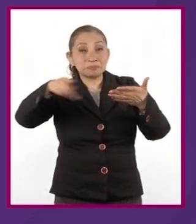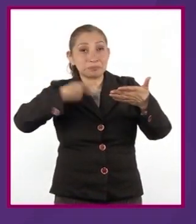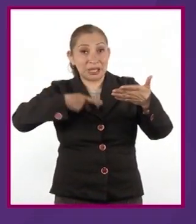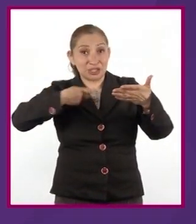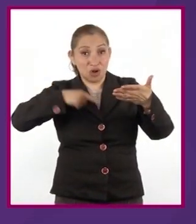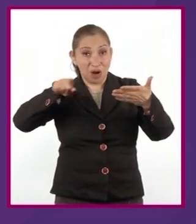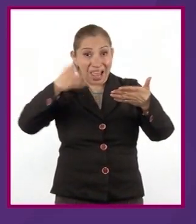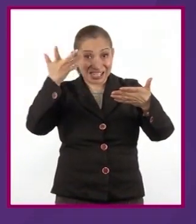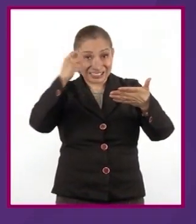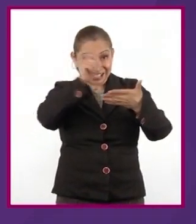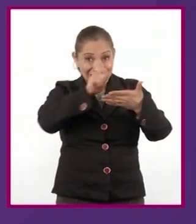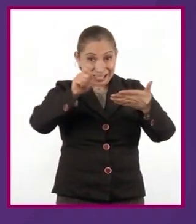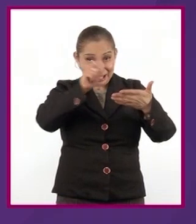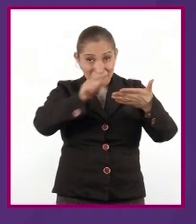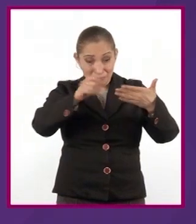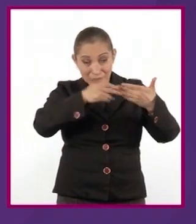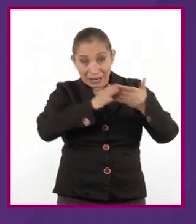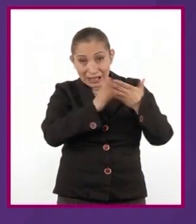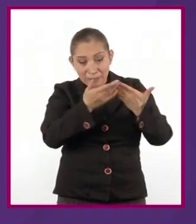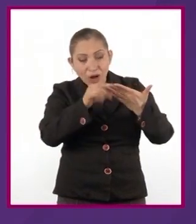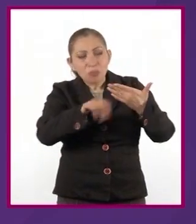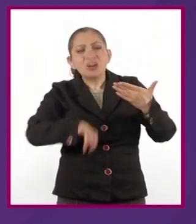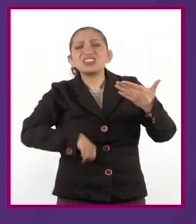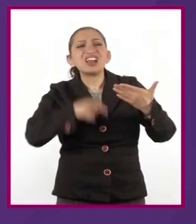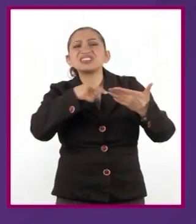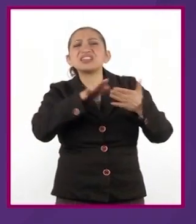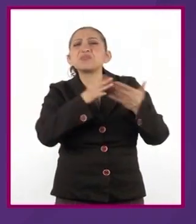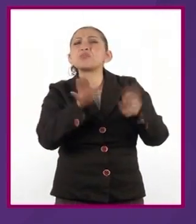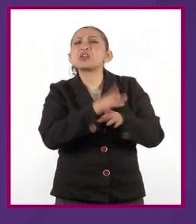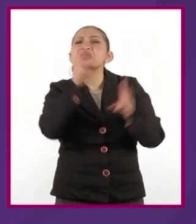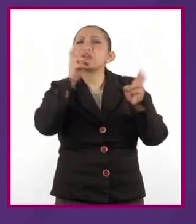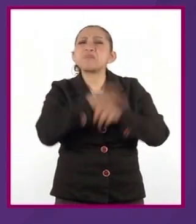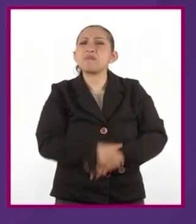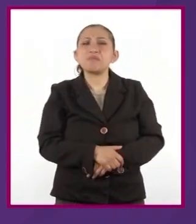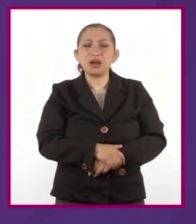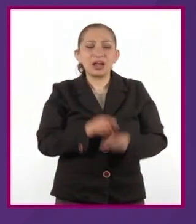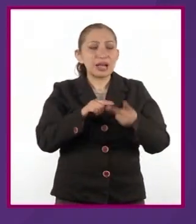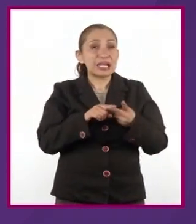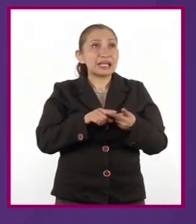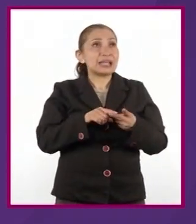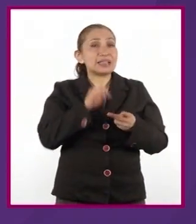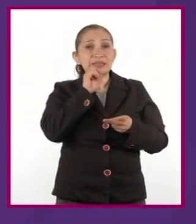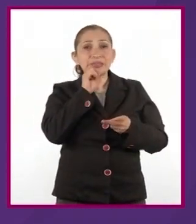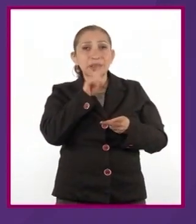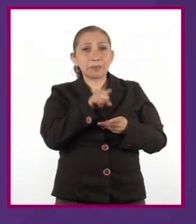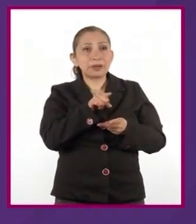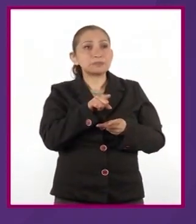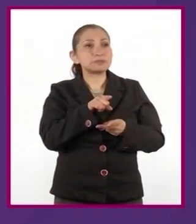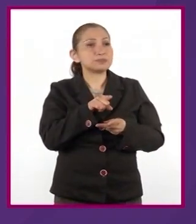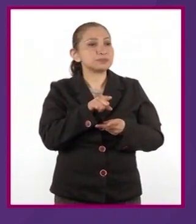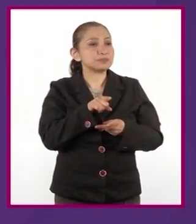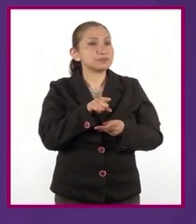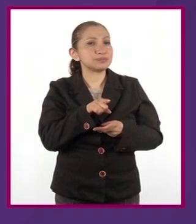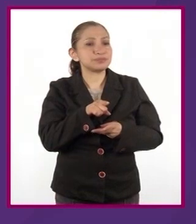autor del prólogo, de por qué es interesante ese libro y que de alguna forma te